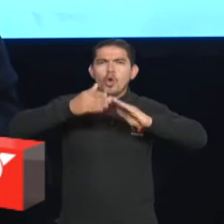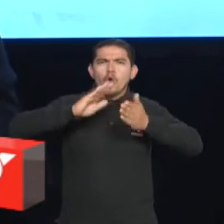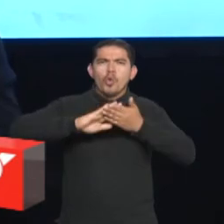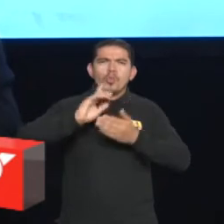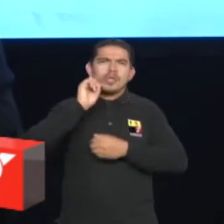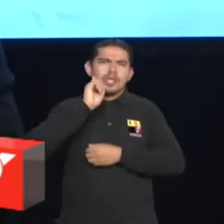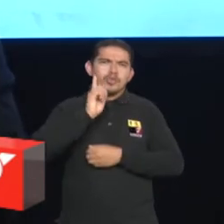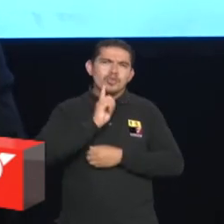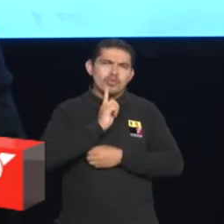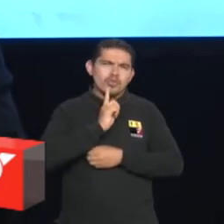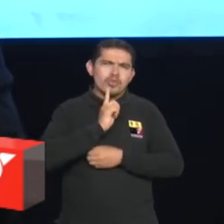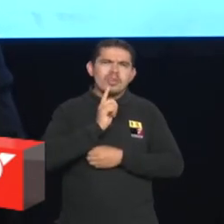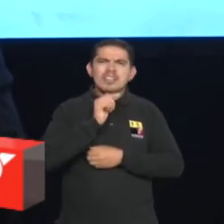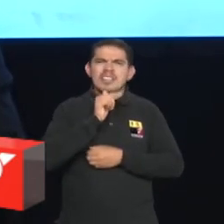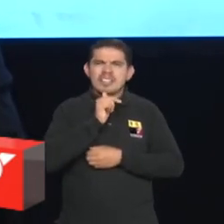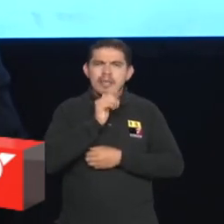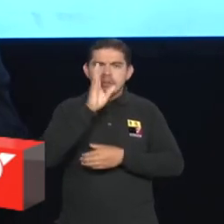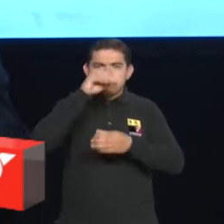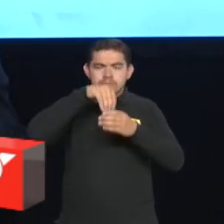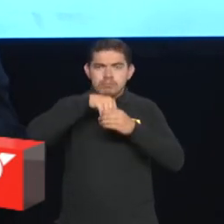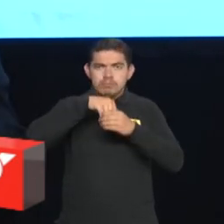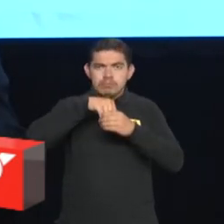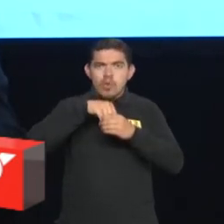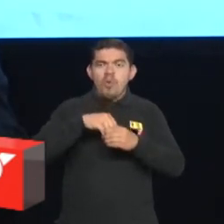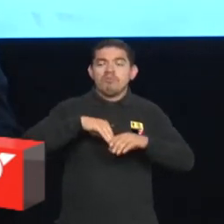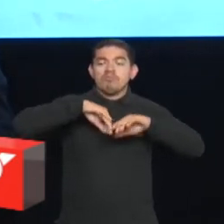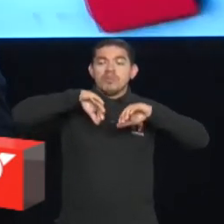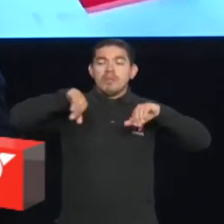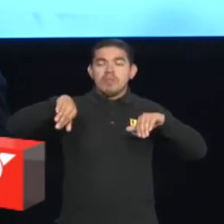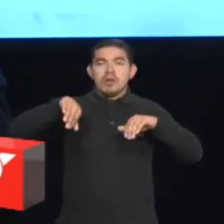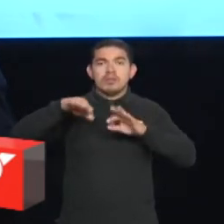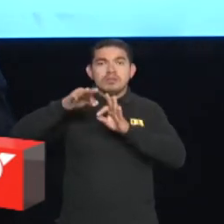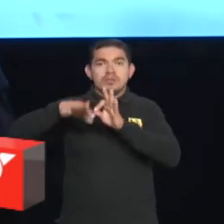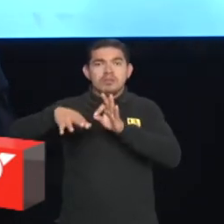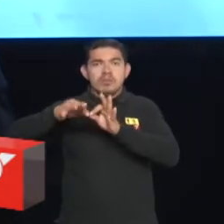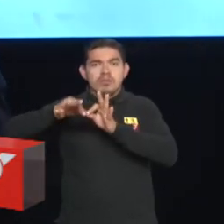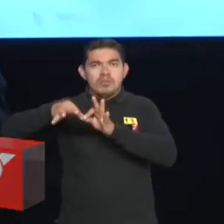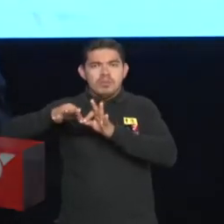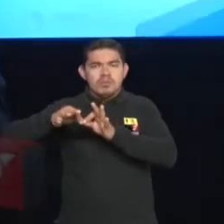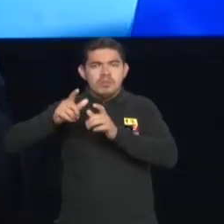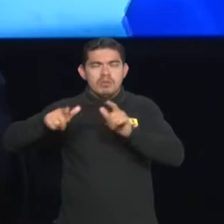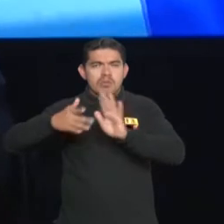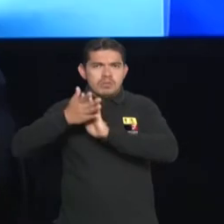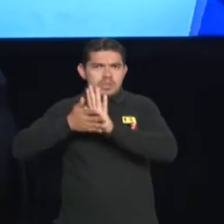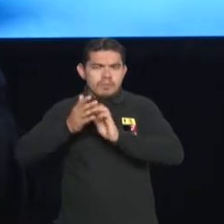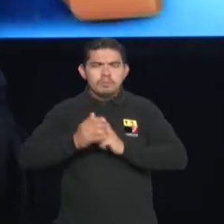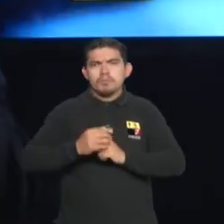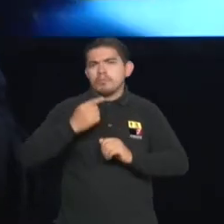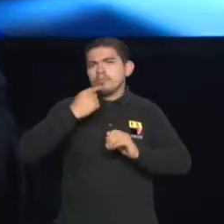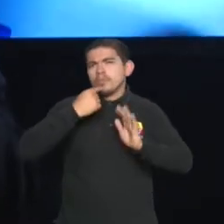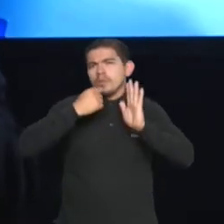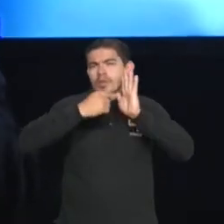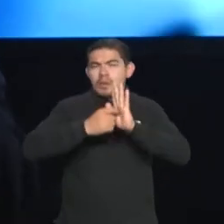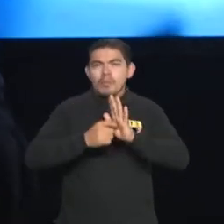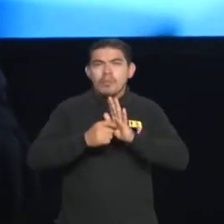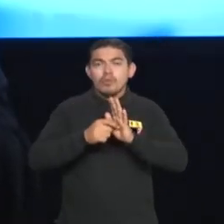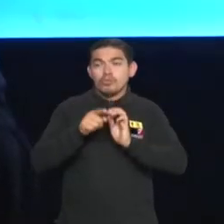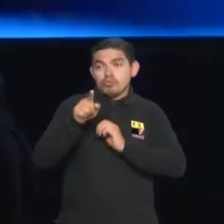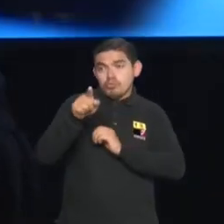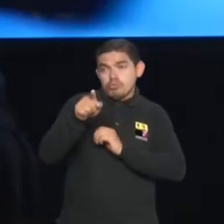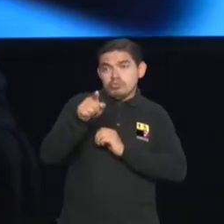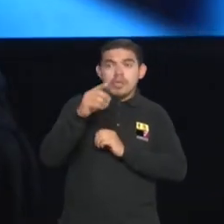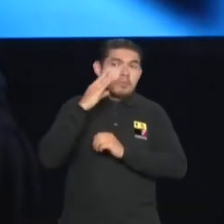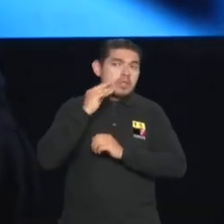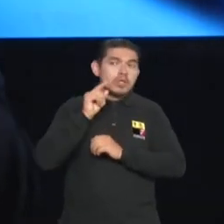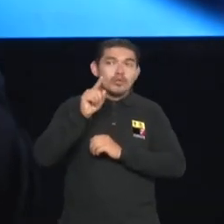o parte de la comunidad sorda al intérprete? Ya que muchos de ellos, en el caso tuyo, tú vienes de padres